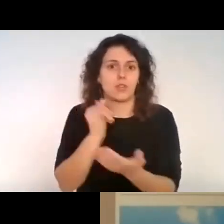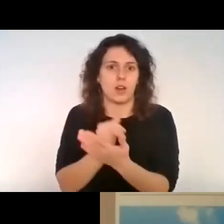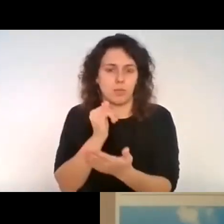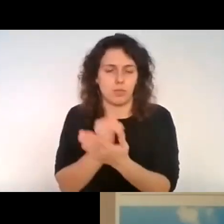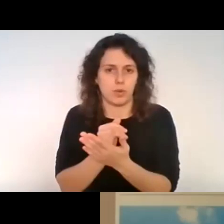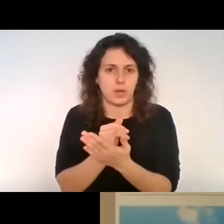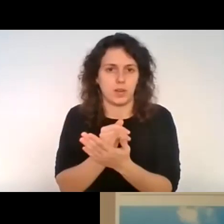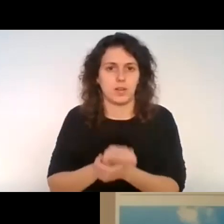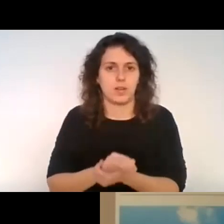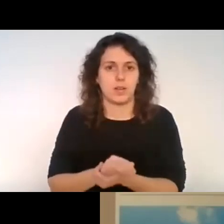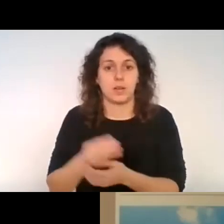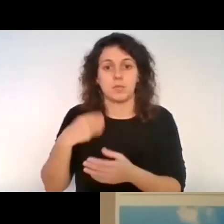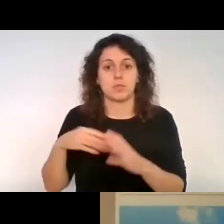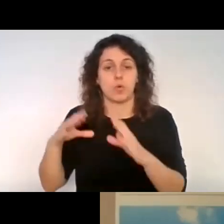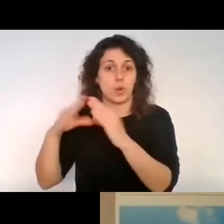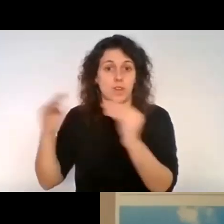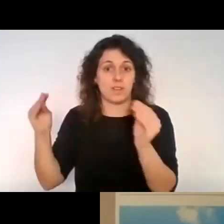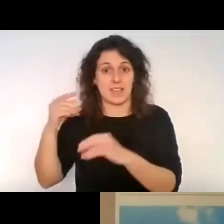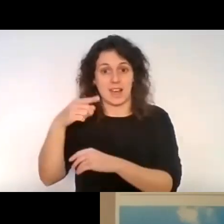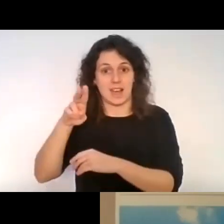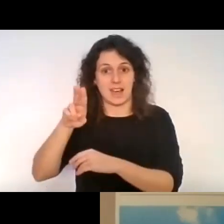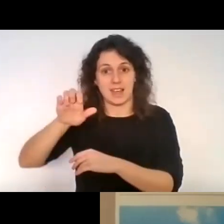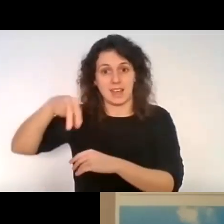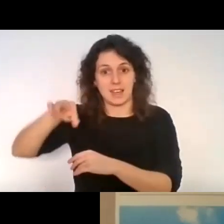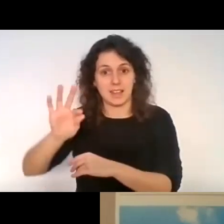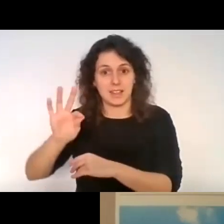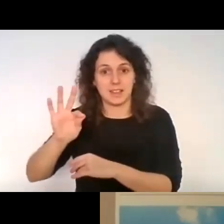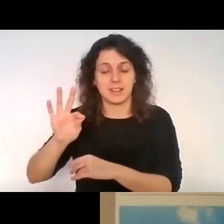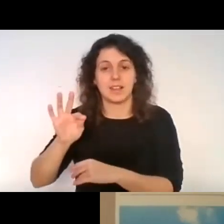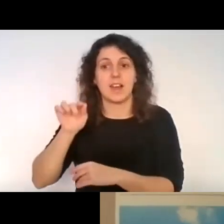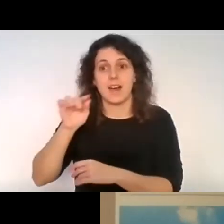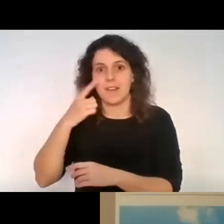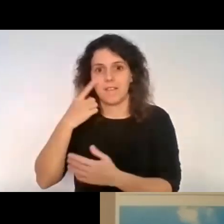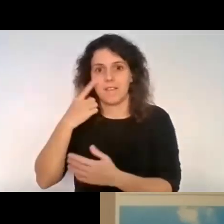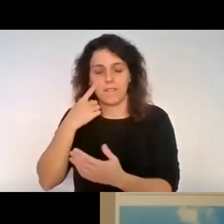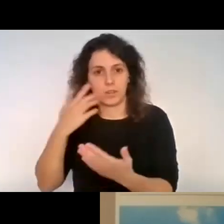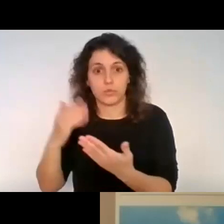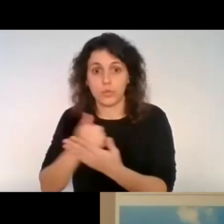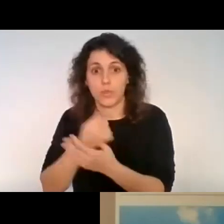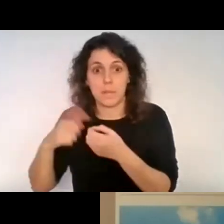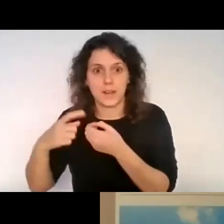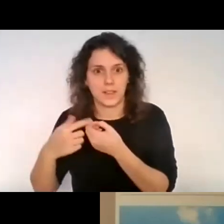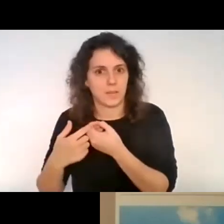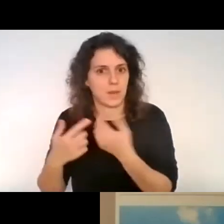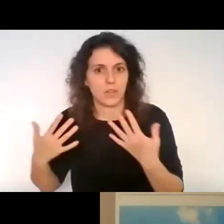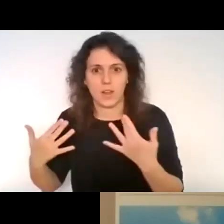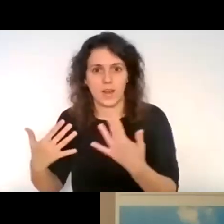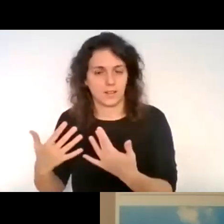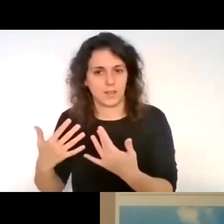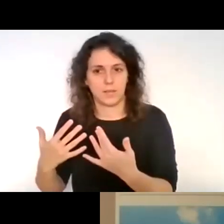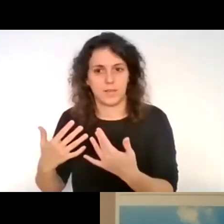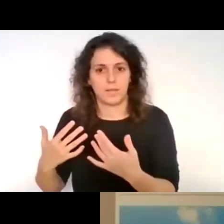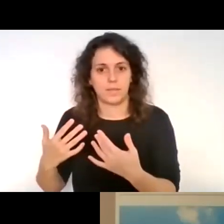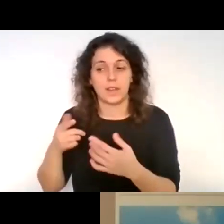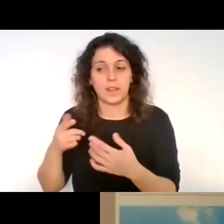la Universidad de Ghent, a ver cómo toda esa participación tan activa hace